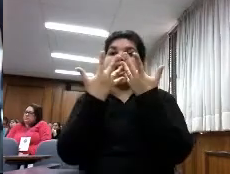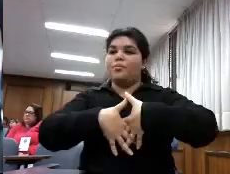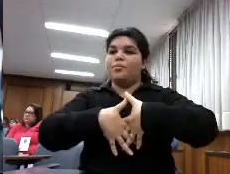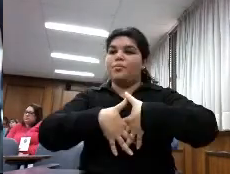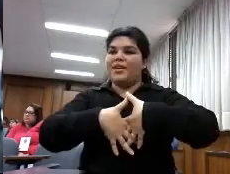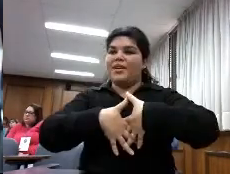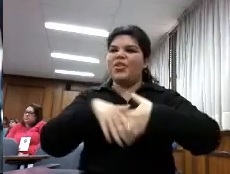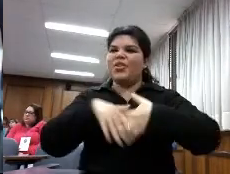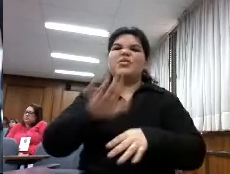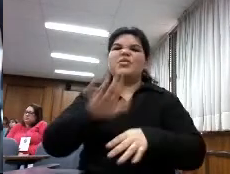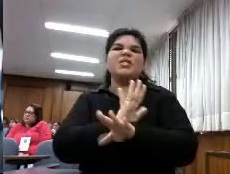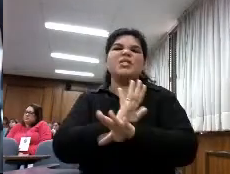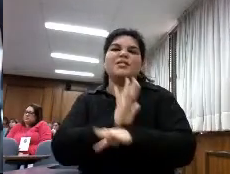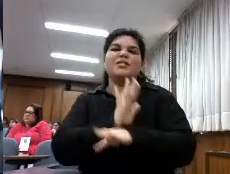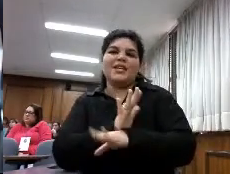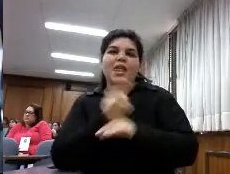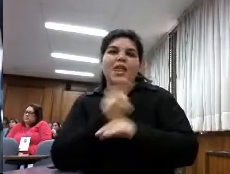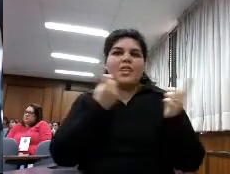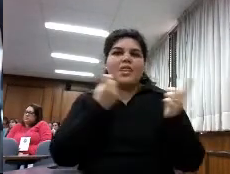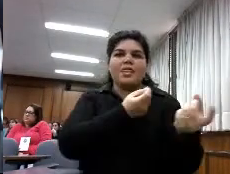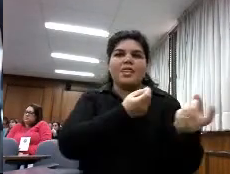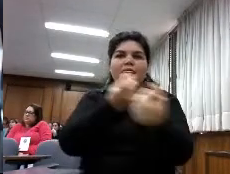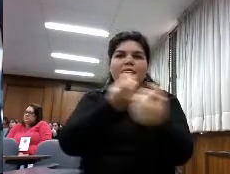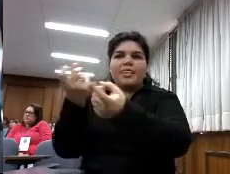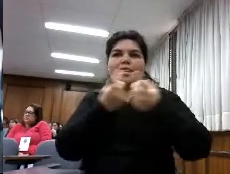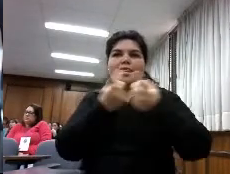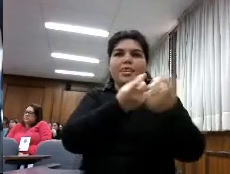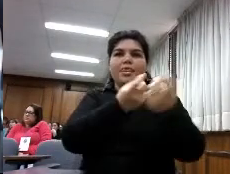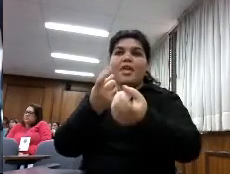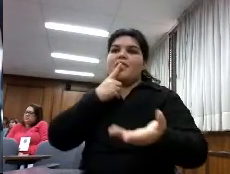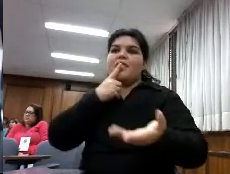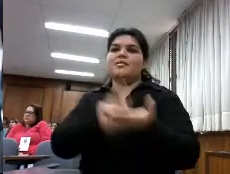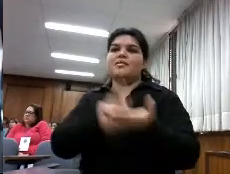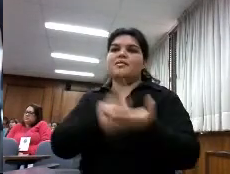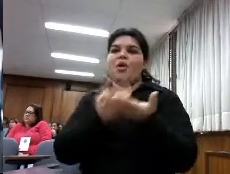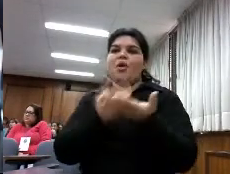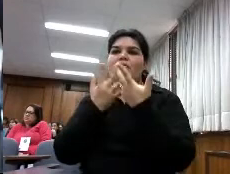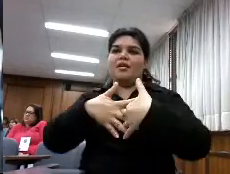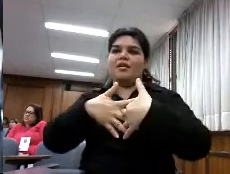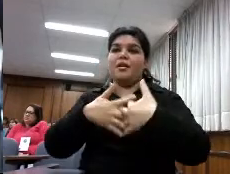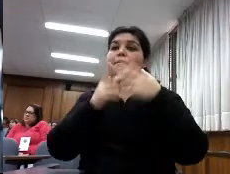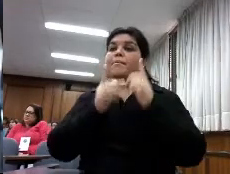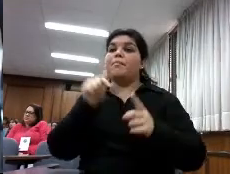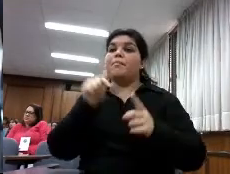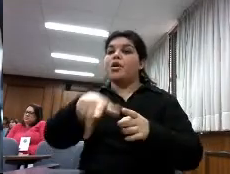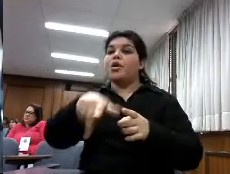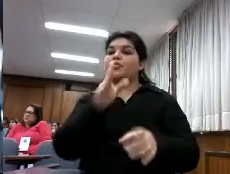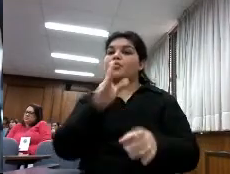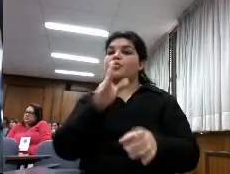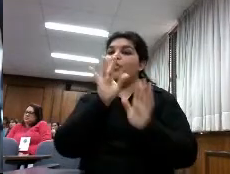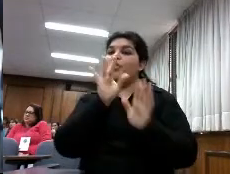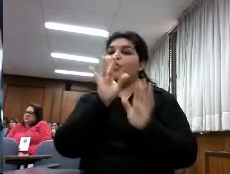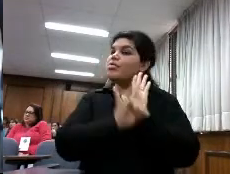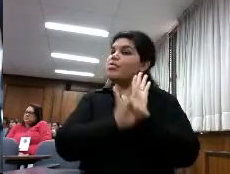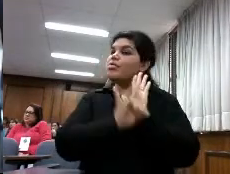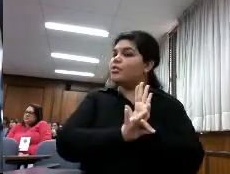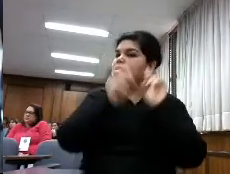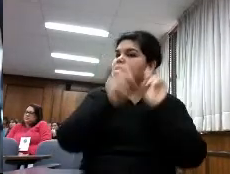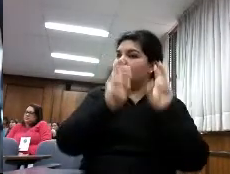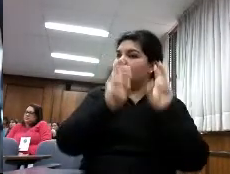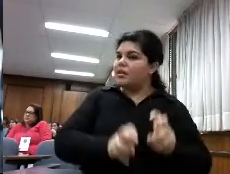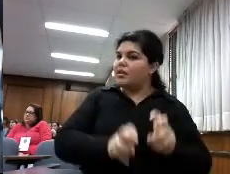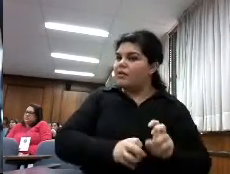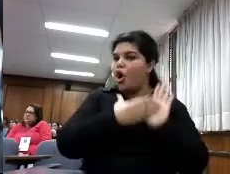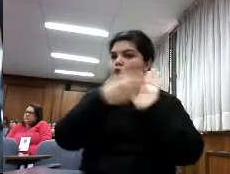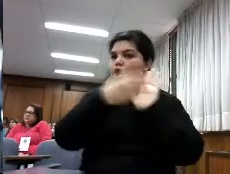en tener datos que nos permitan tomar esas decisiones pero estos datos no solo valen para científicos para replicar una investigación o para otra